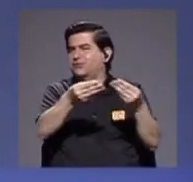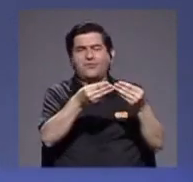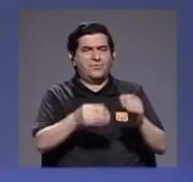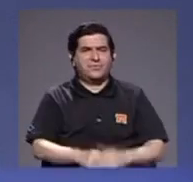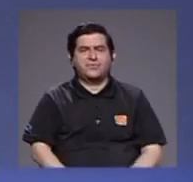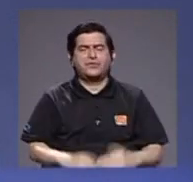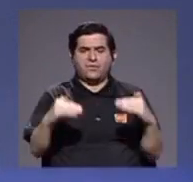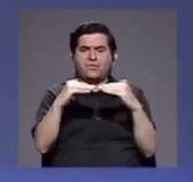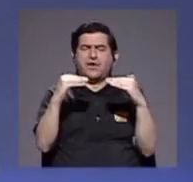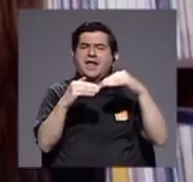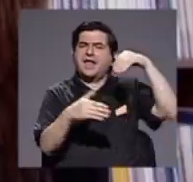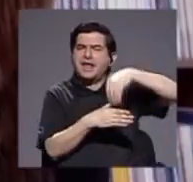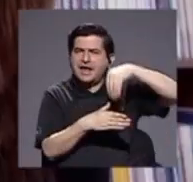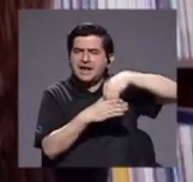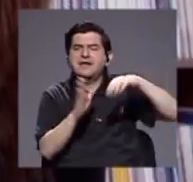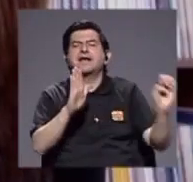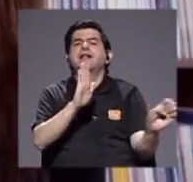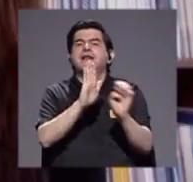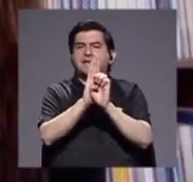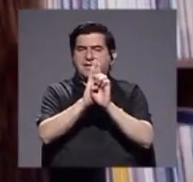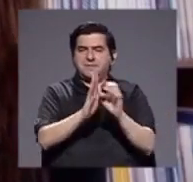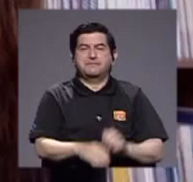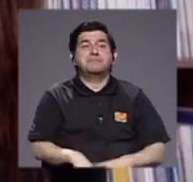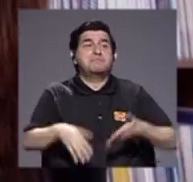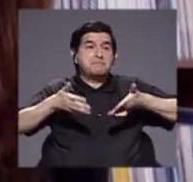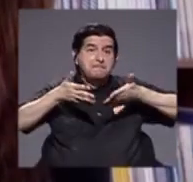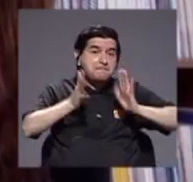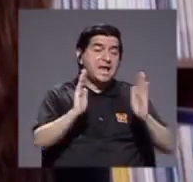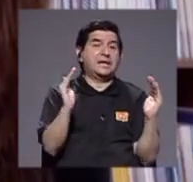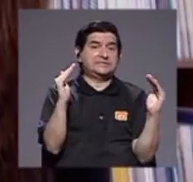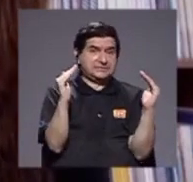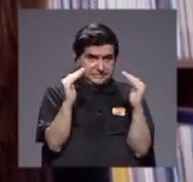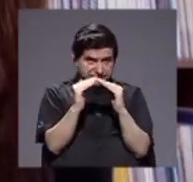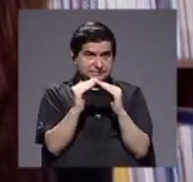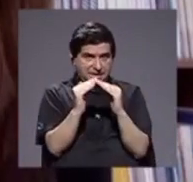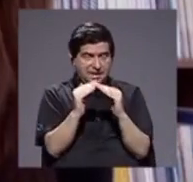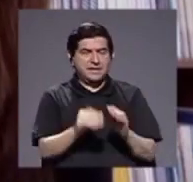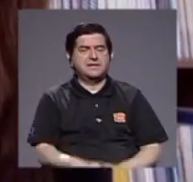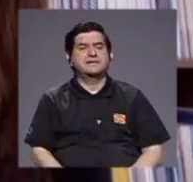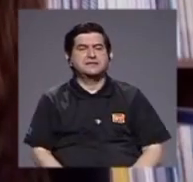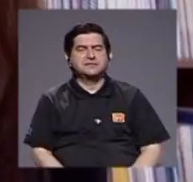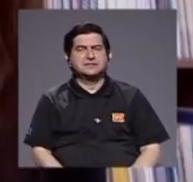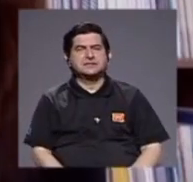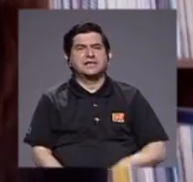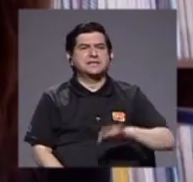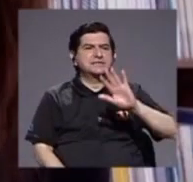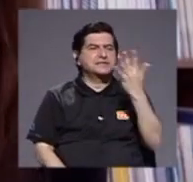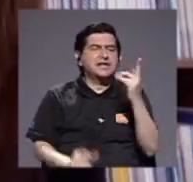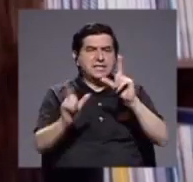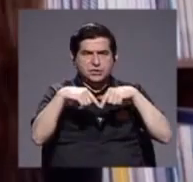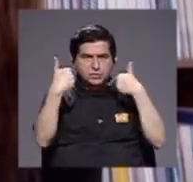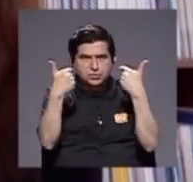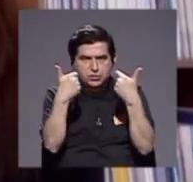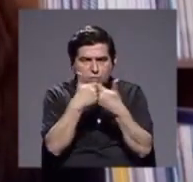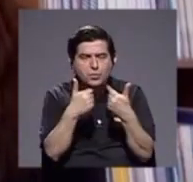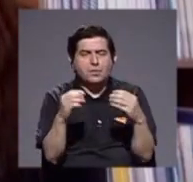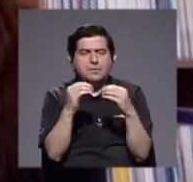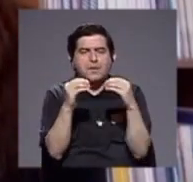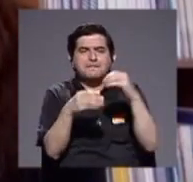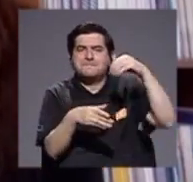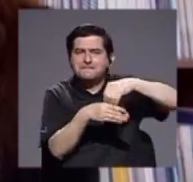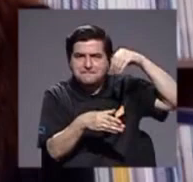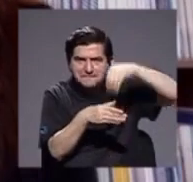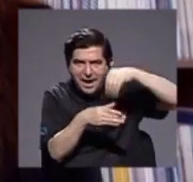términos de nivel de ingreso, un ejemplo, mientras que los hogares del quinto quintil de ingresos, o los mayores ingresos,